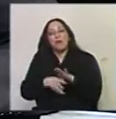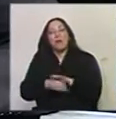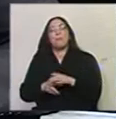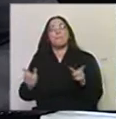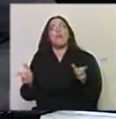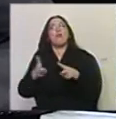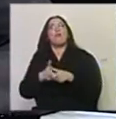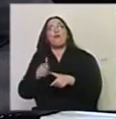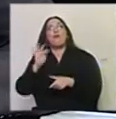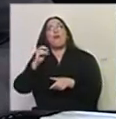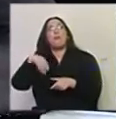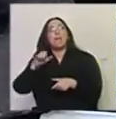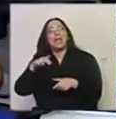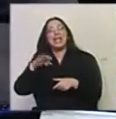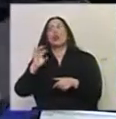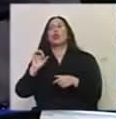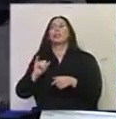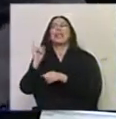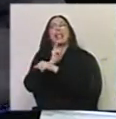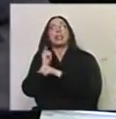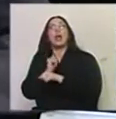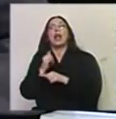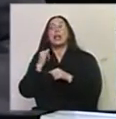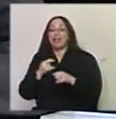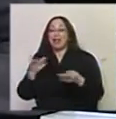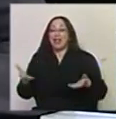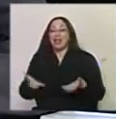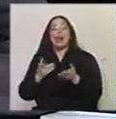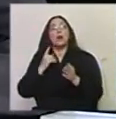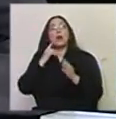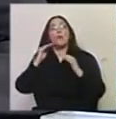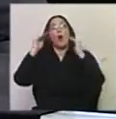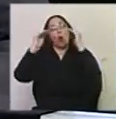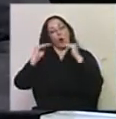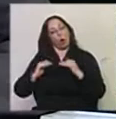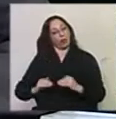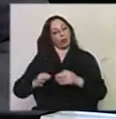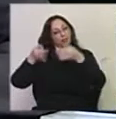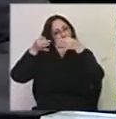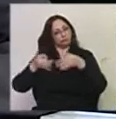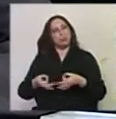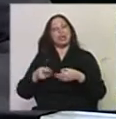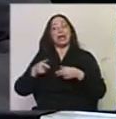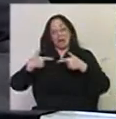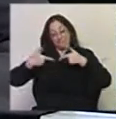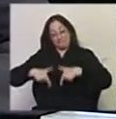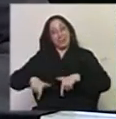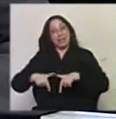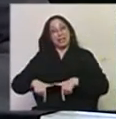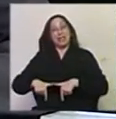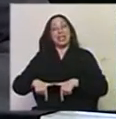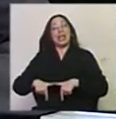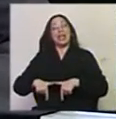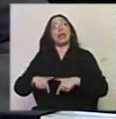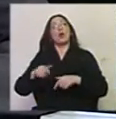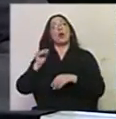de institutos. Entonces, había que darle, hay que darle un poco de orden mayor, parecería que el Ministerio o un Ministerio Expreso de